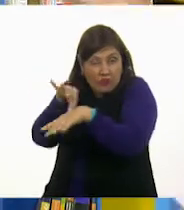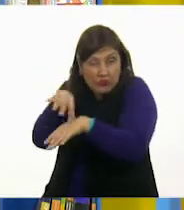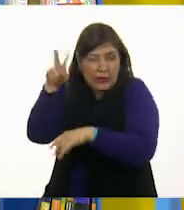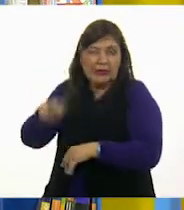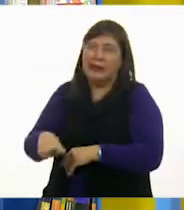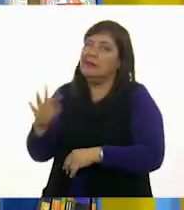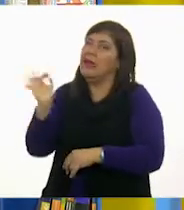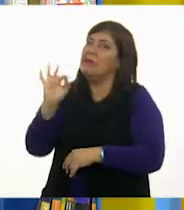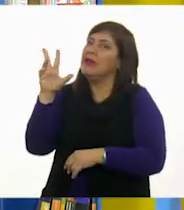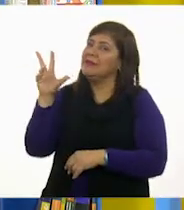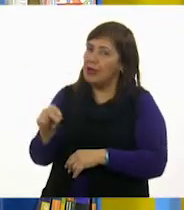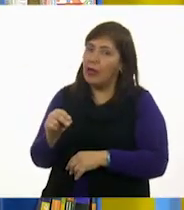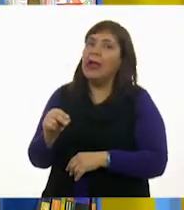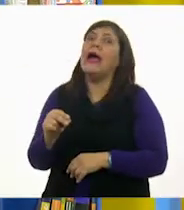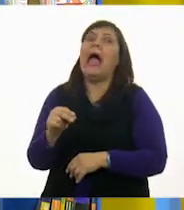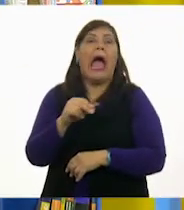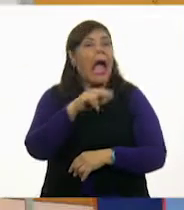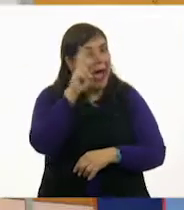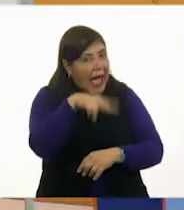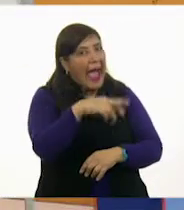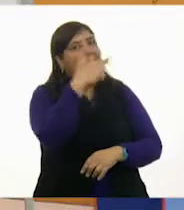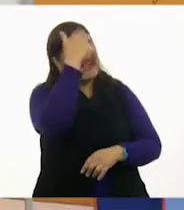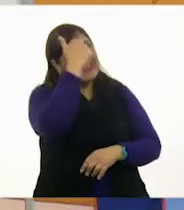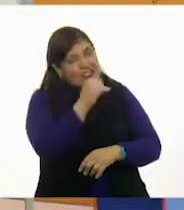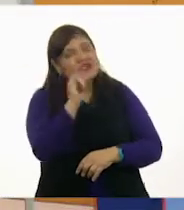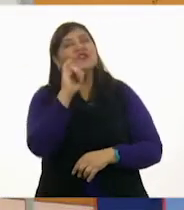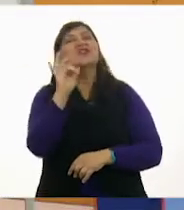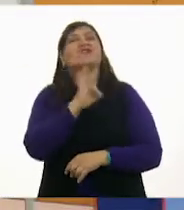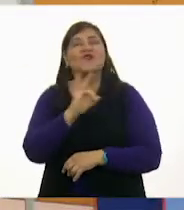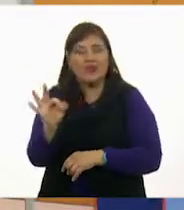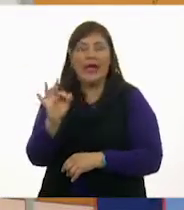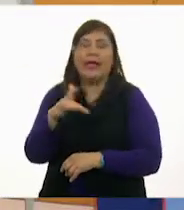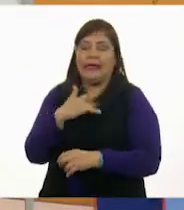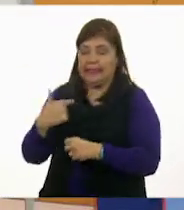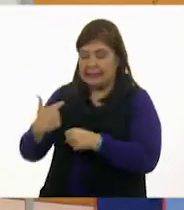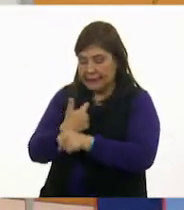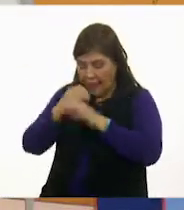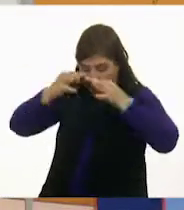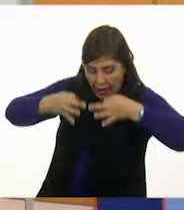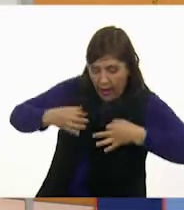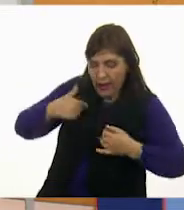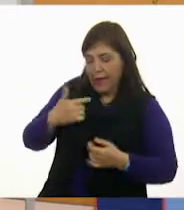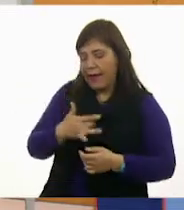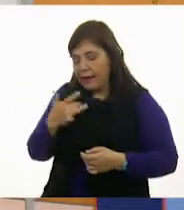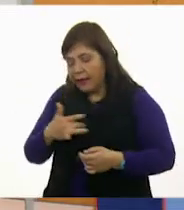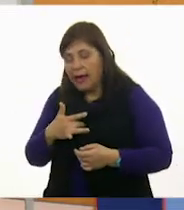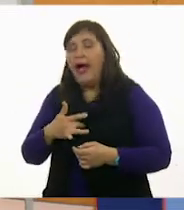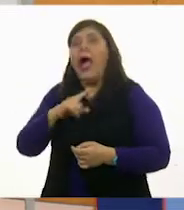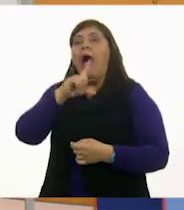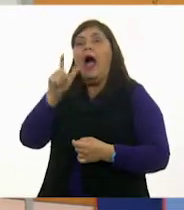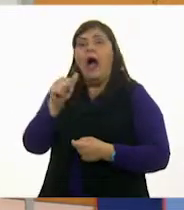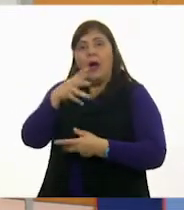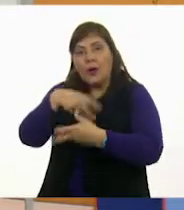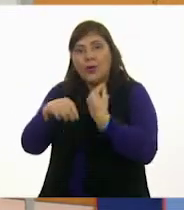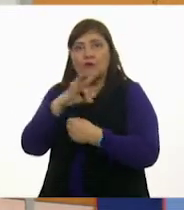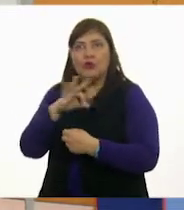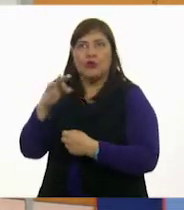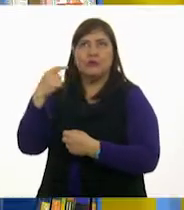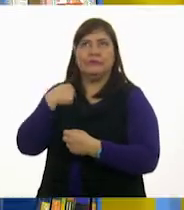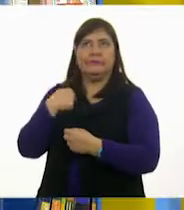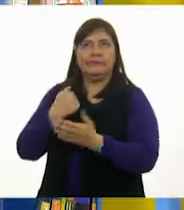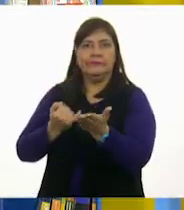razón. eso tenemos que aprender a reconocer esa emoción y después tomar una decisión de acuerdo a la lógica